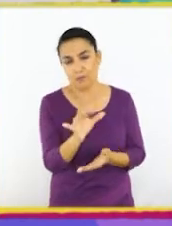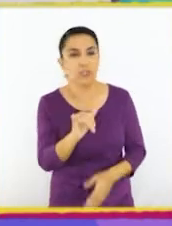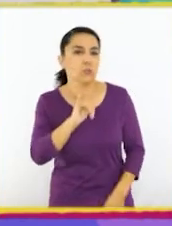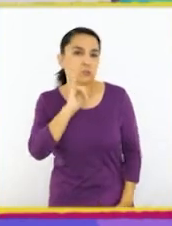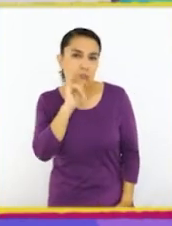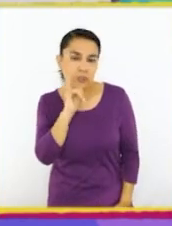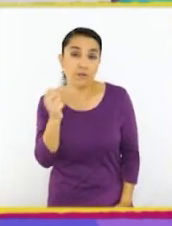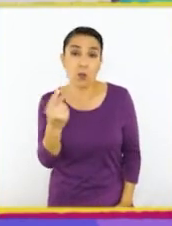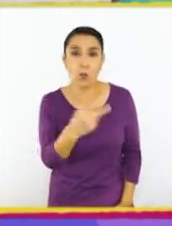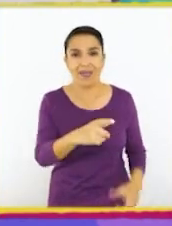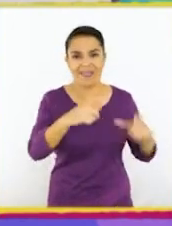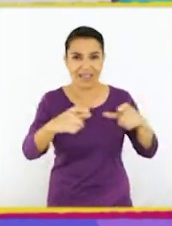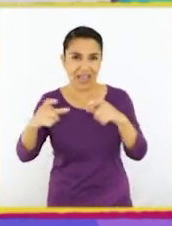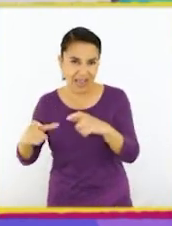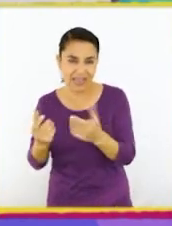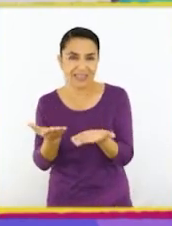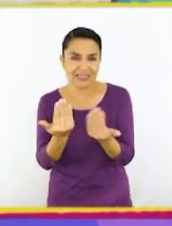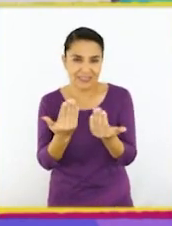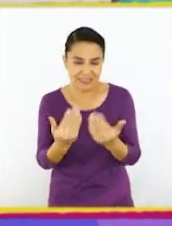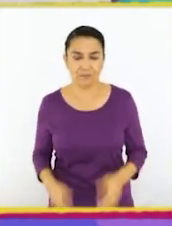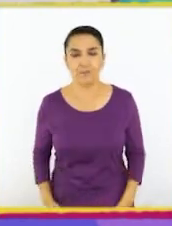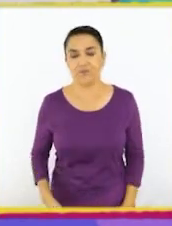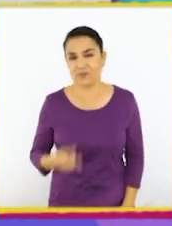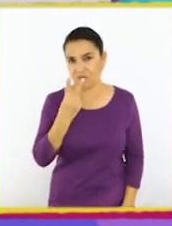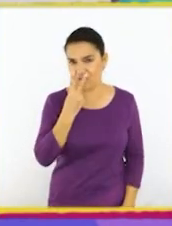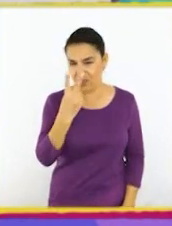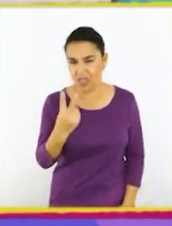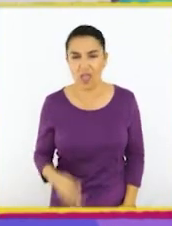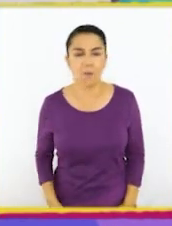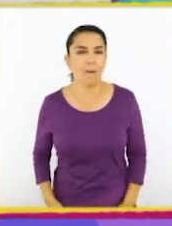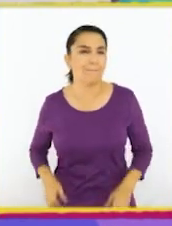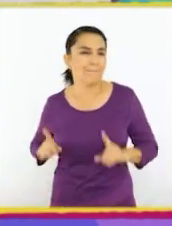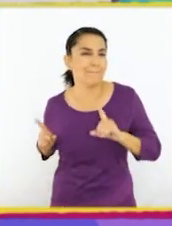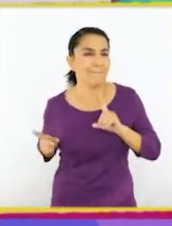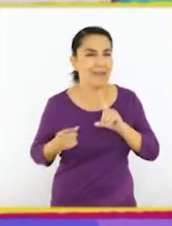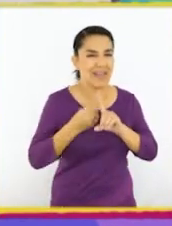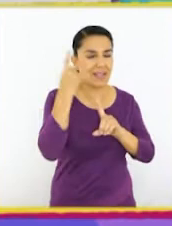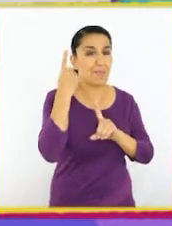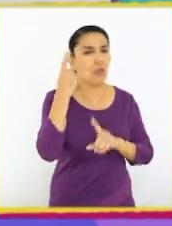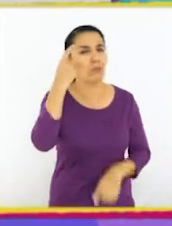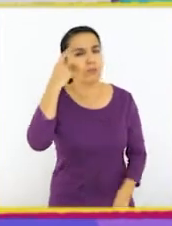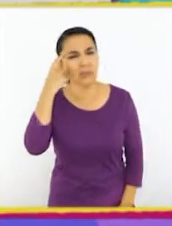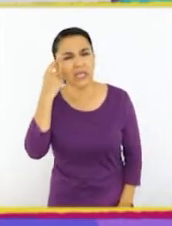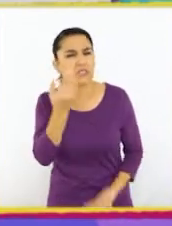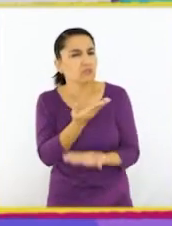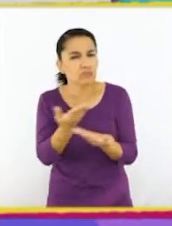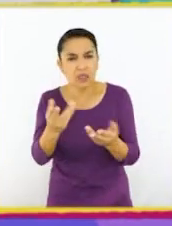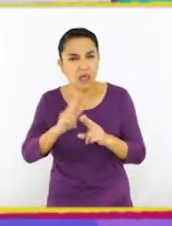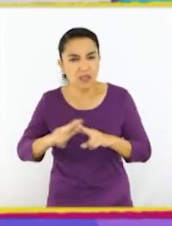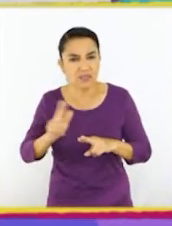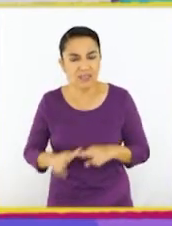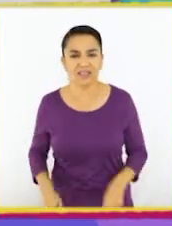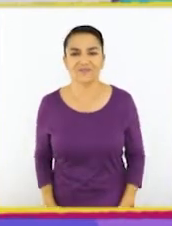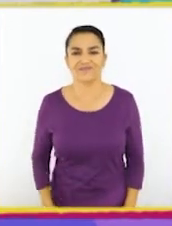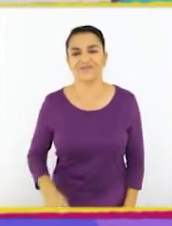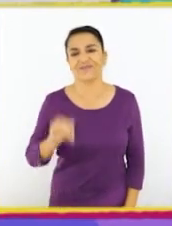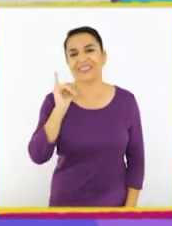no sabe cuántas cajas necesita. Veamos. ¿Qué es lo primero que creen ustedes que hay hacer? ¡Ah!